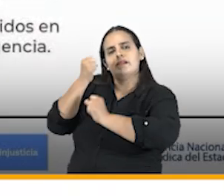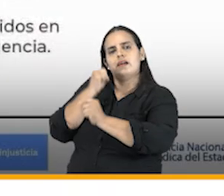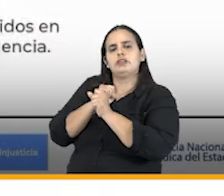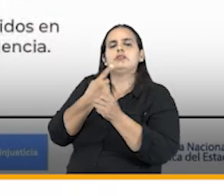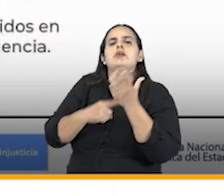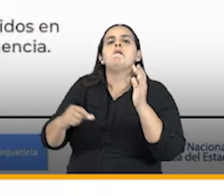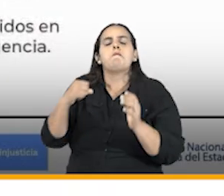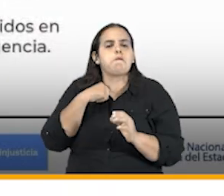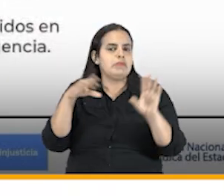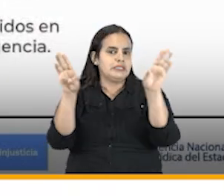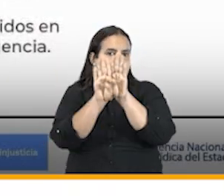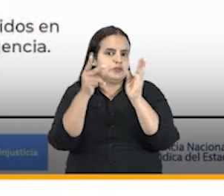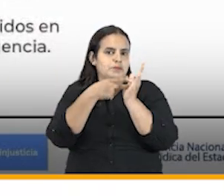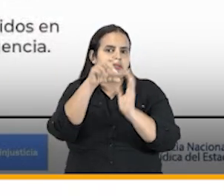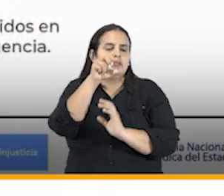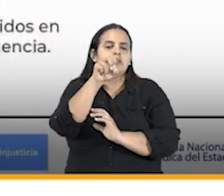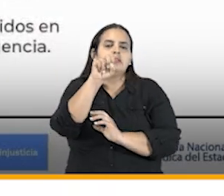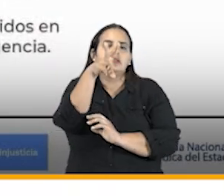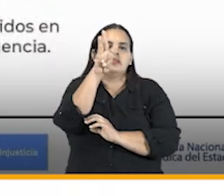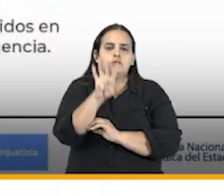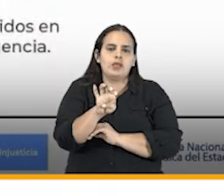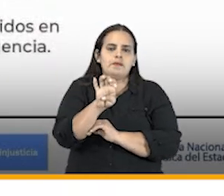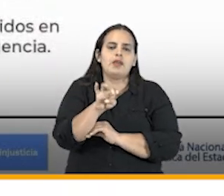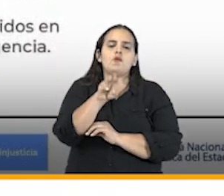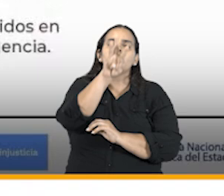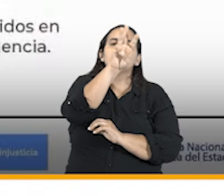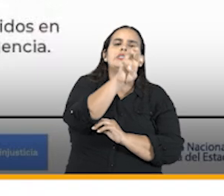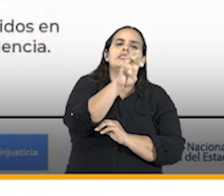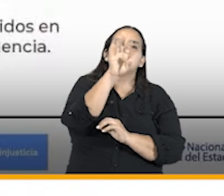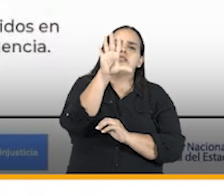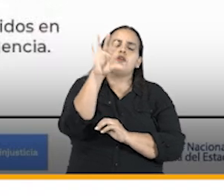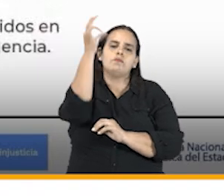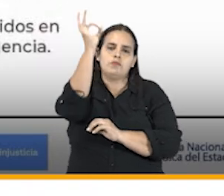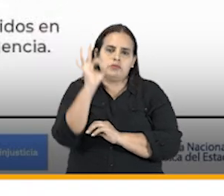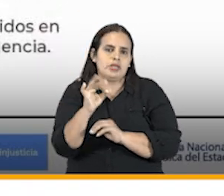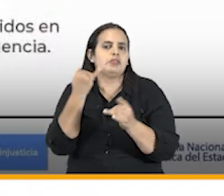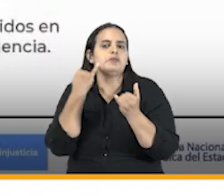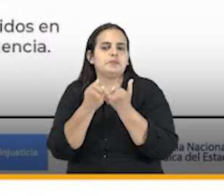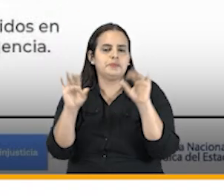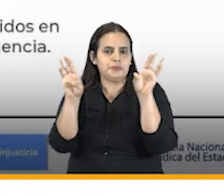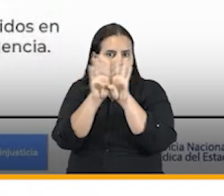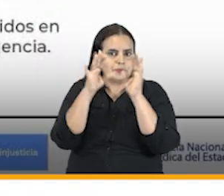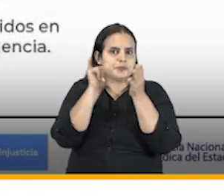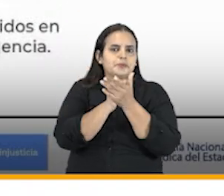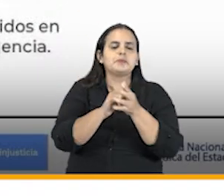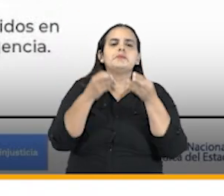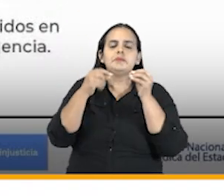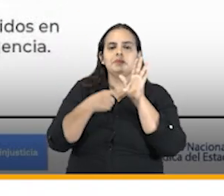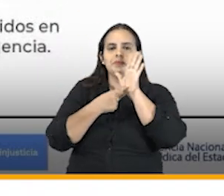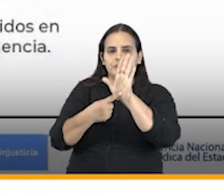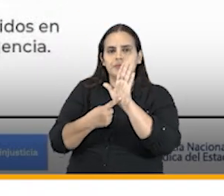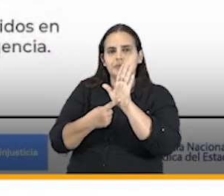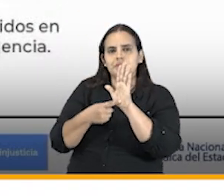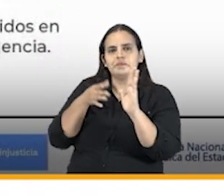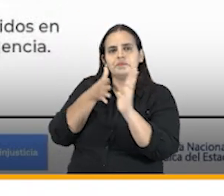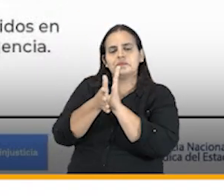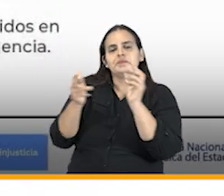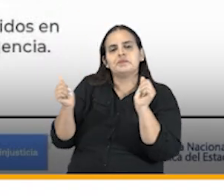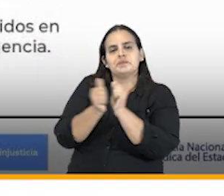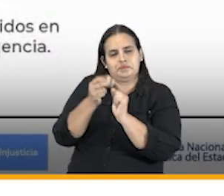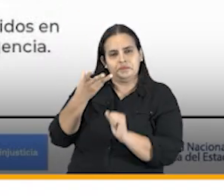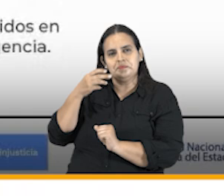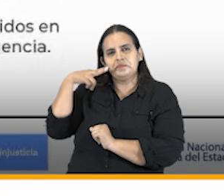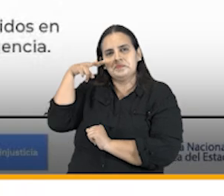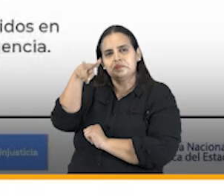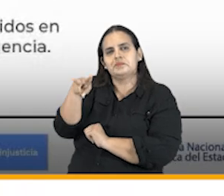obteniendo o cerrando el 2019 con una tasa del 85% para ilustración de los que aquí nos acompañan